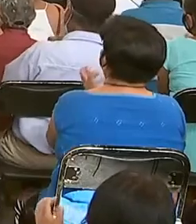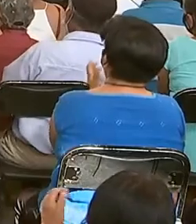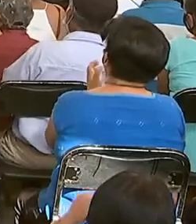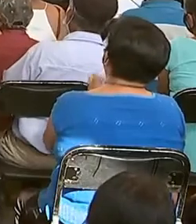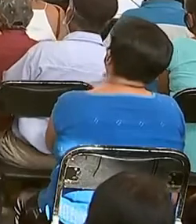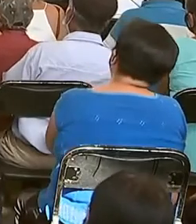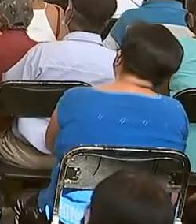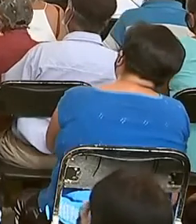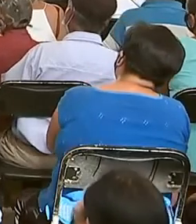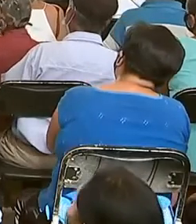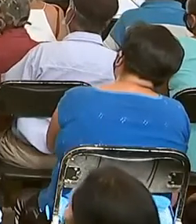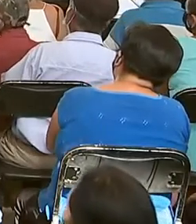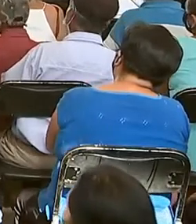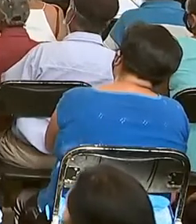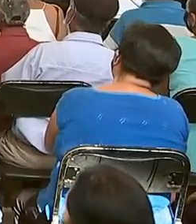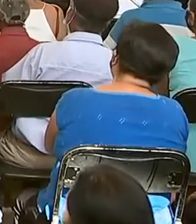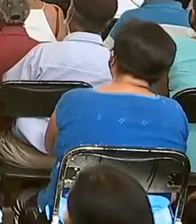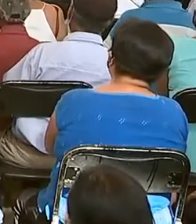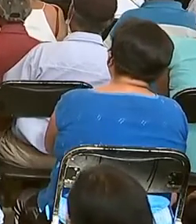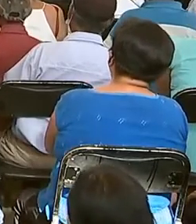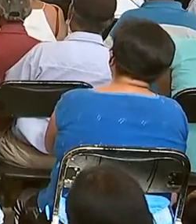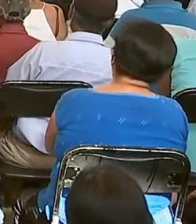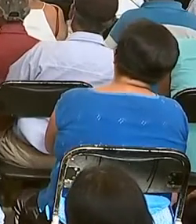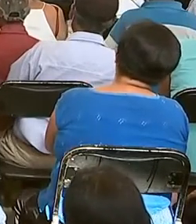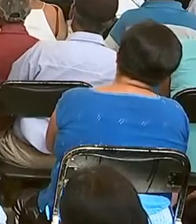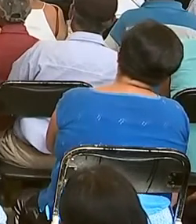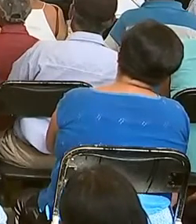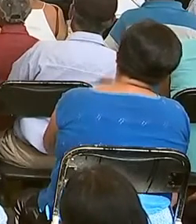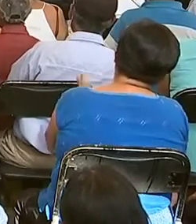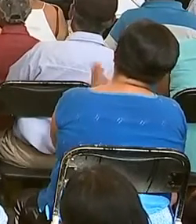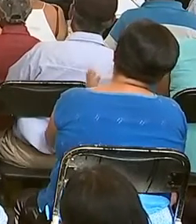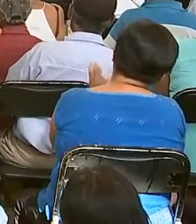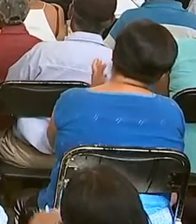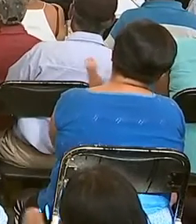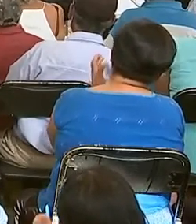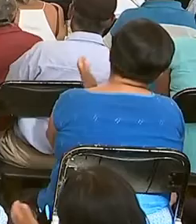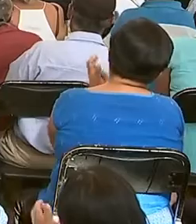De la secretaria de Bienestar, Ariadne Montiel Reyes.